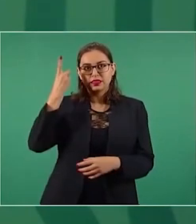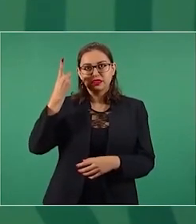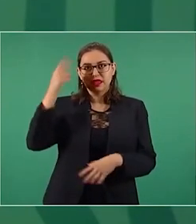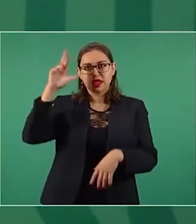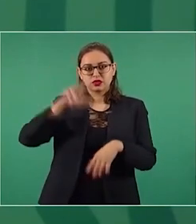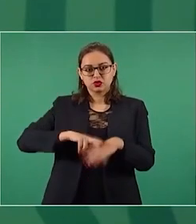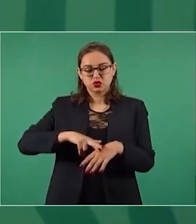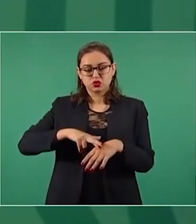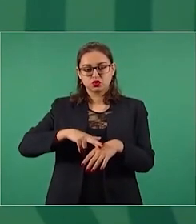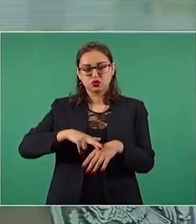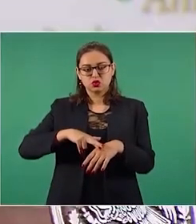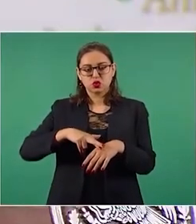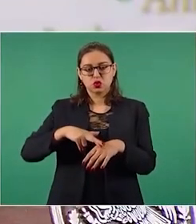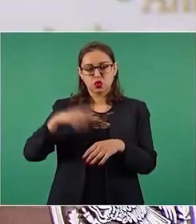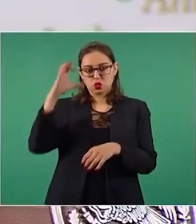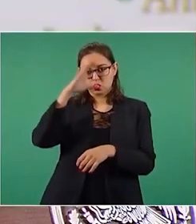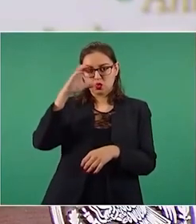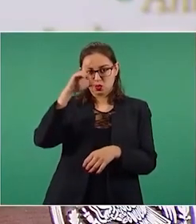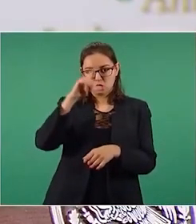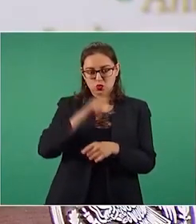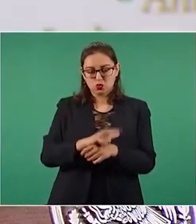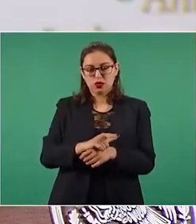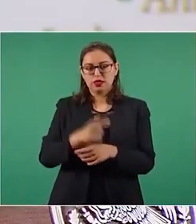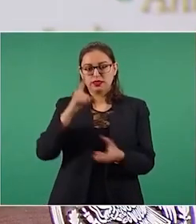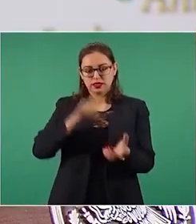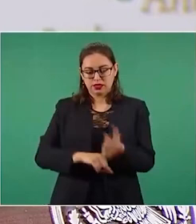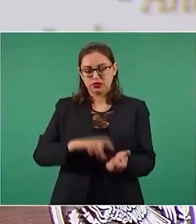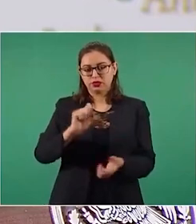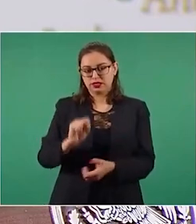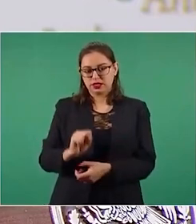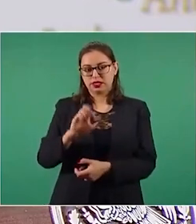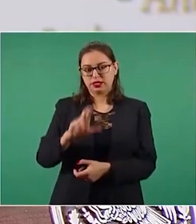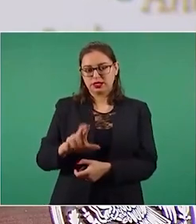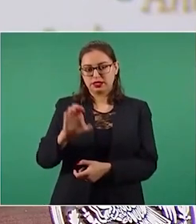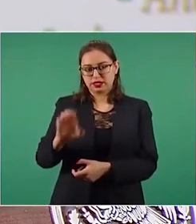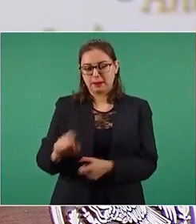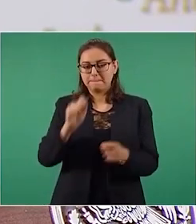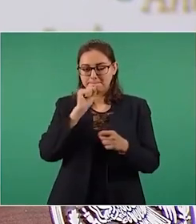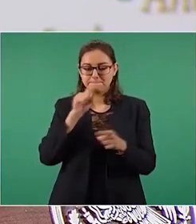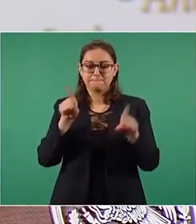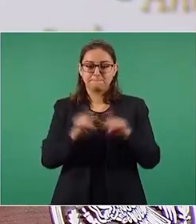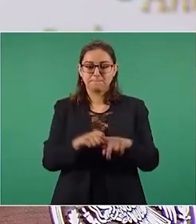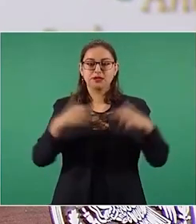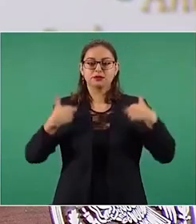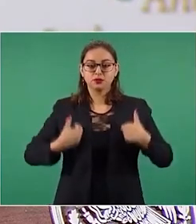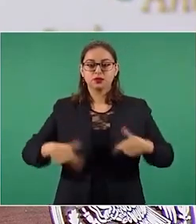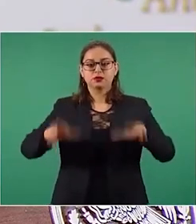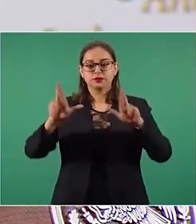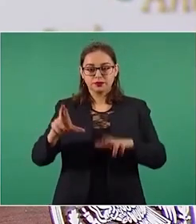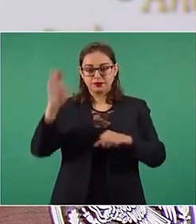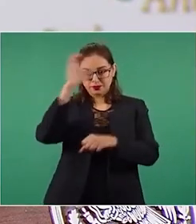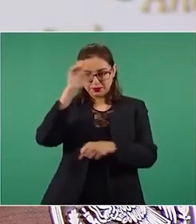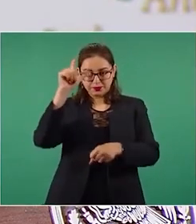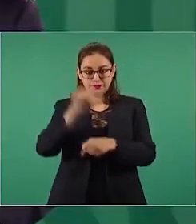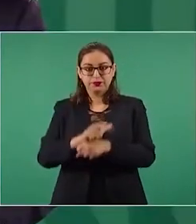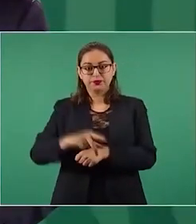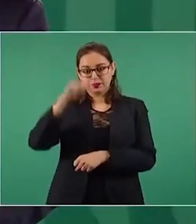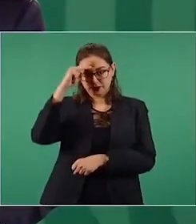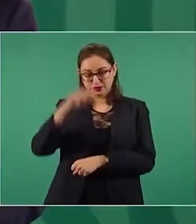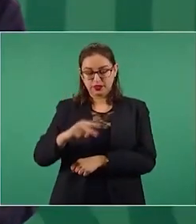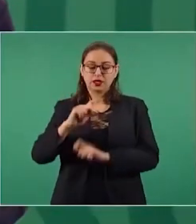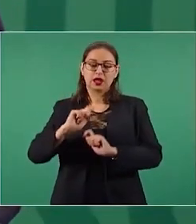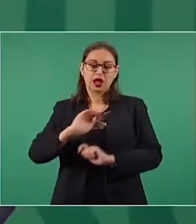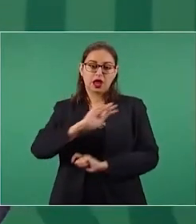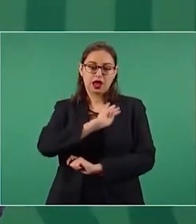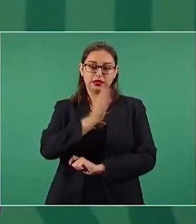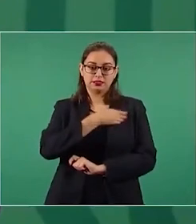de la secretaría y la representante de cultura de México en España,